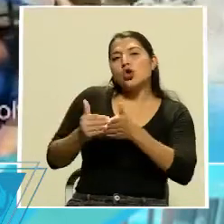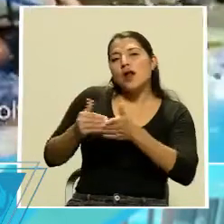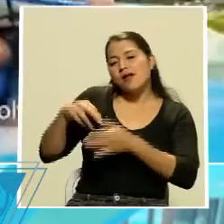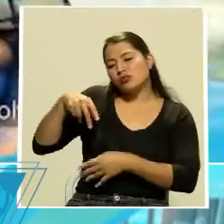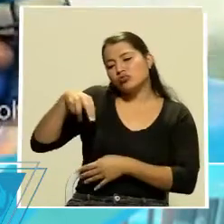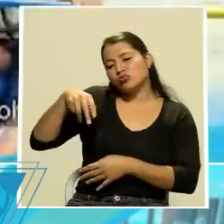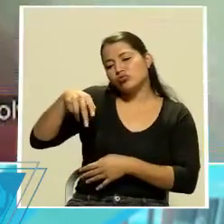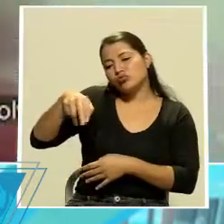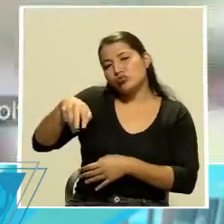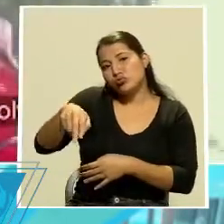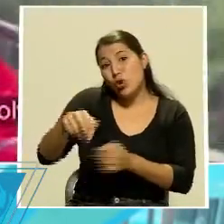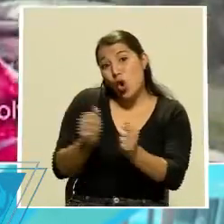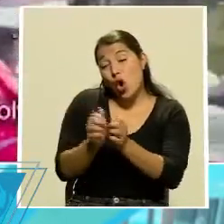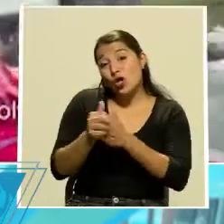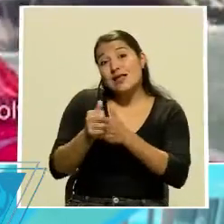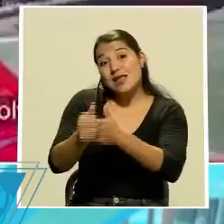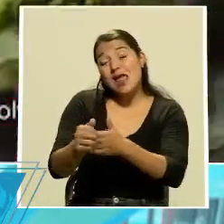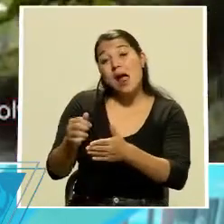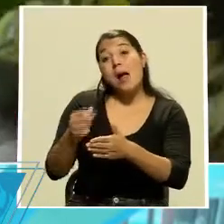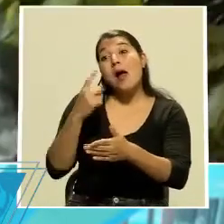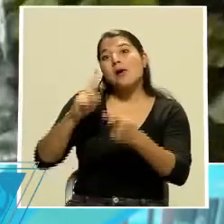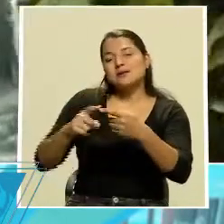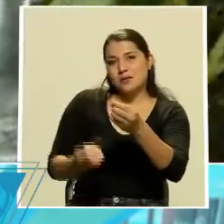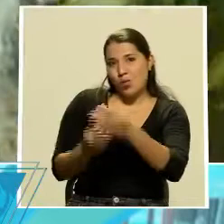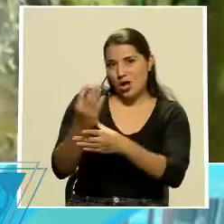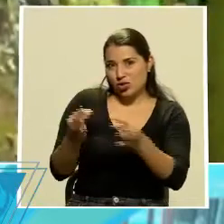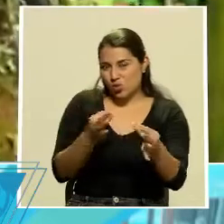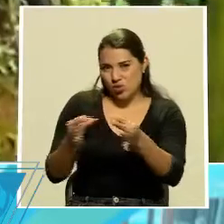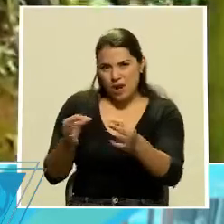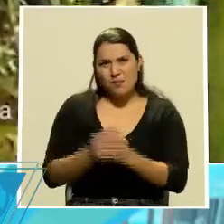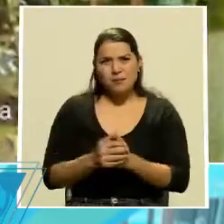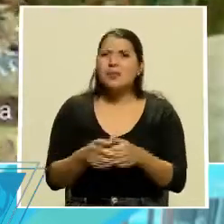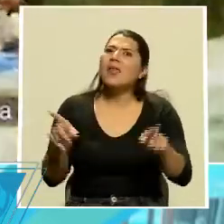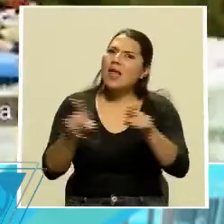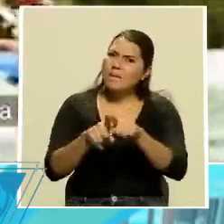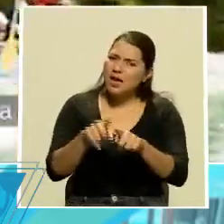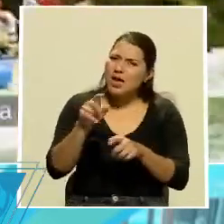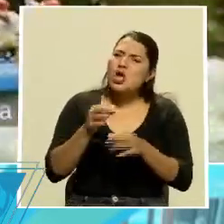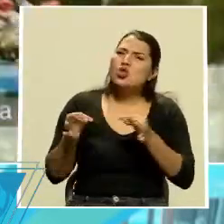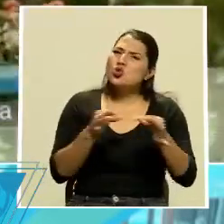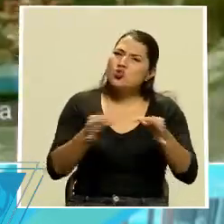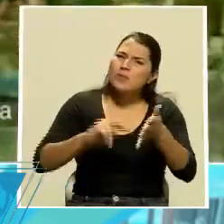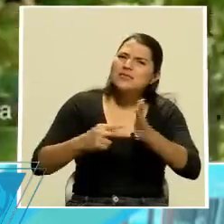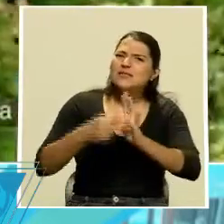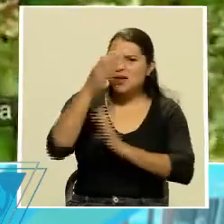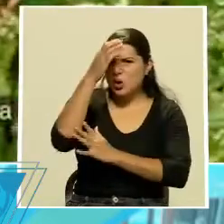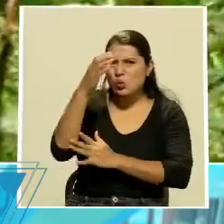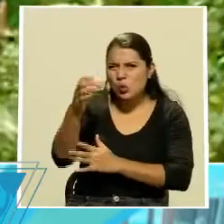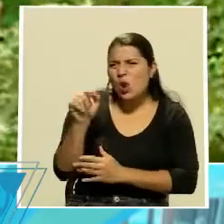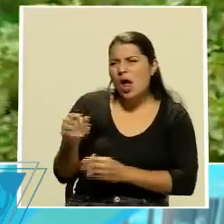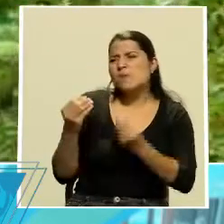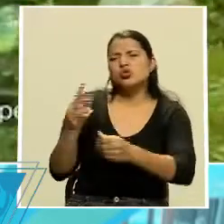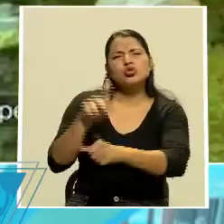También quiero que sepan que Turrialba es cultura. Turrialba es tierra de poetas, tierra de